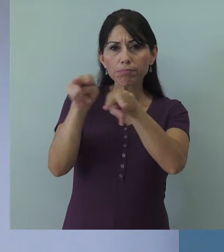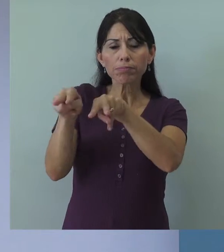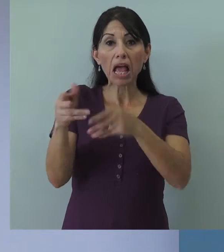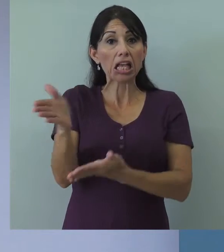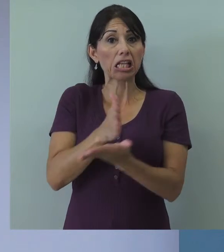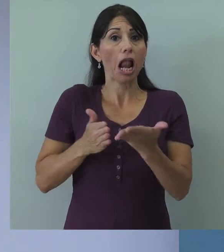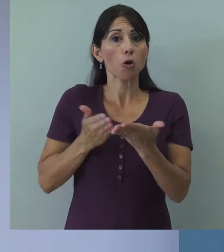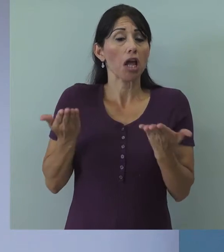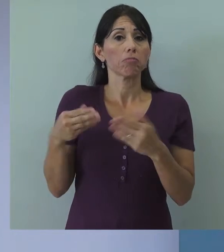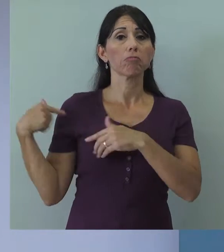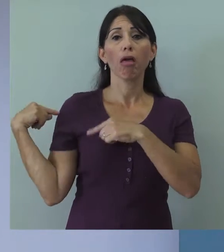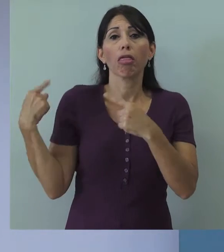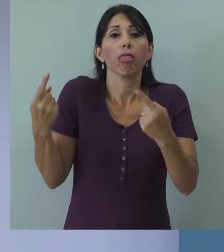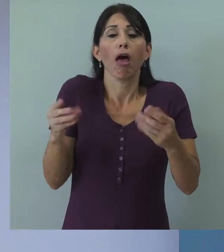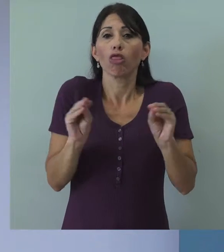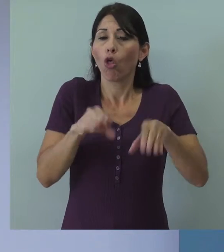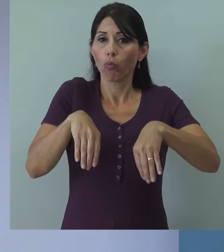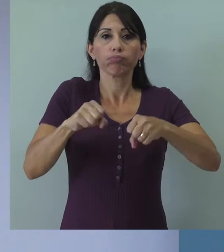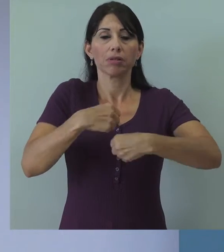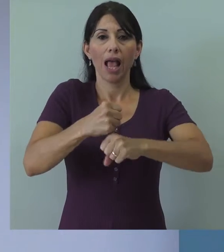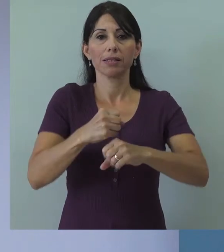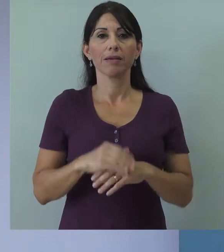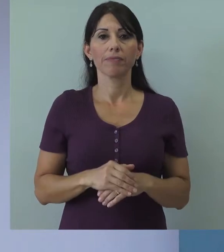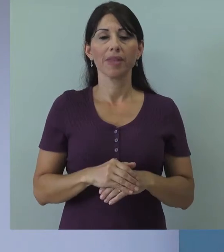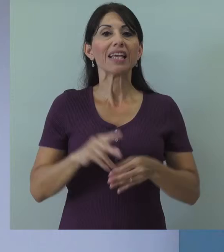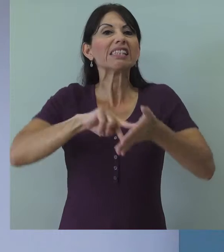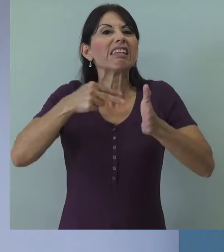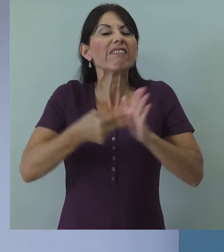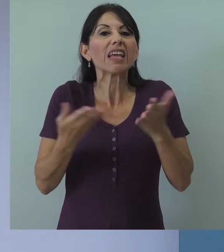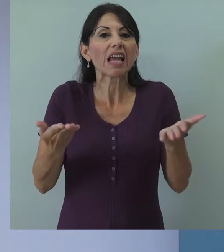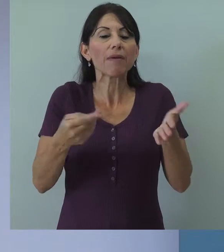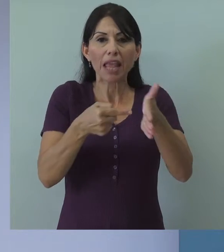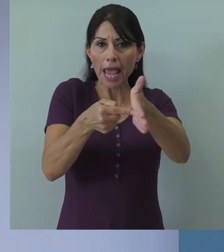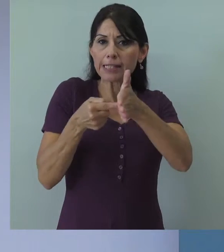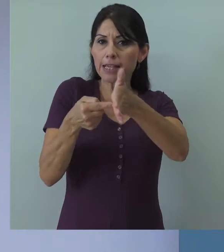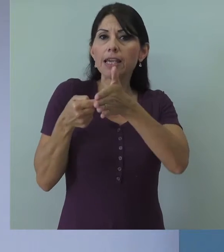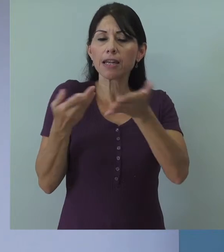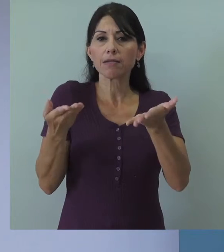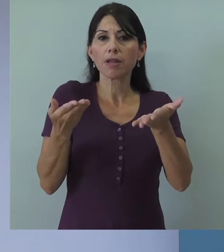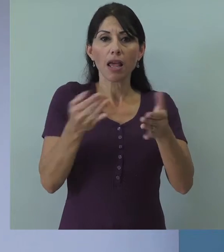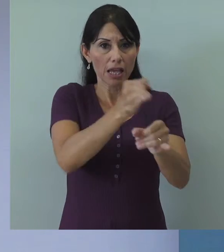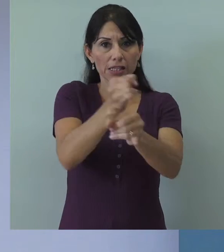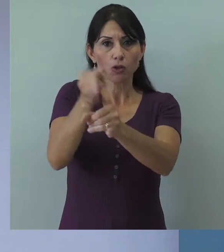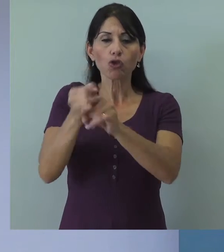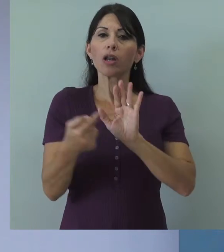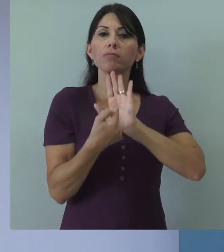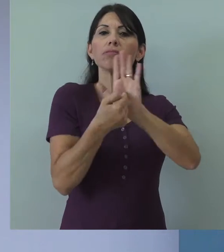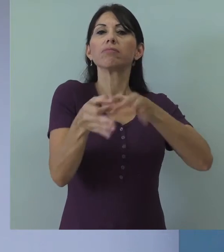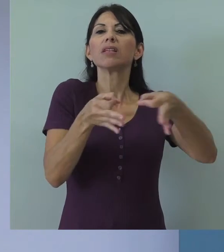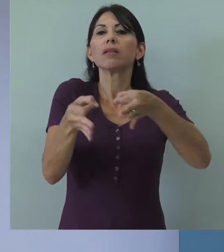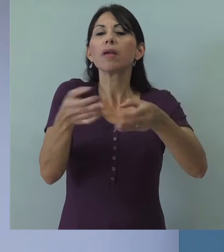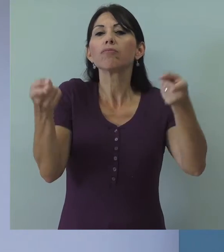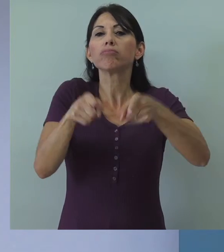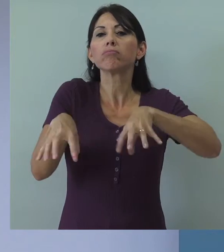se ejecuta. Es el tema de exigir las rendiciones de cuentas de las instituciones, donde